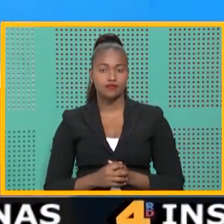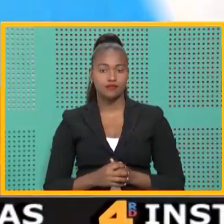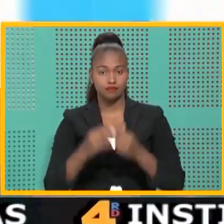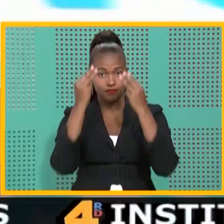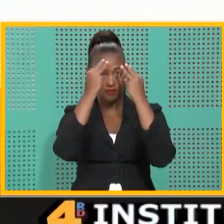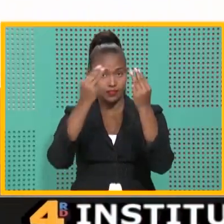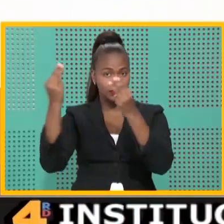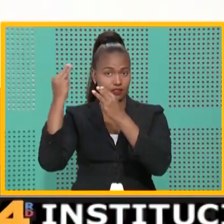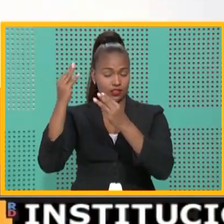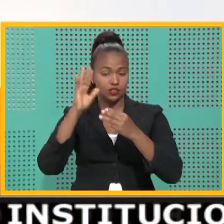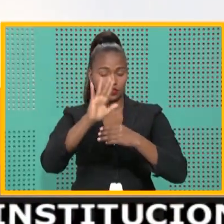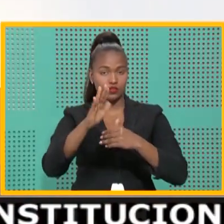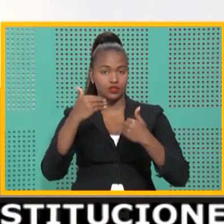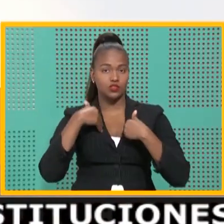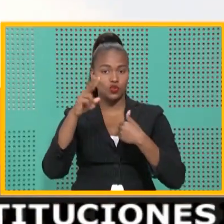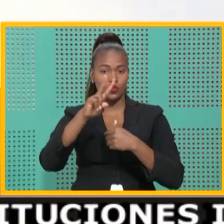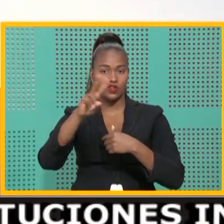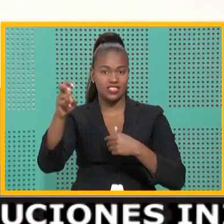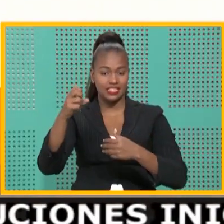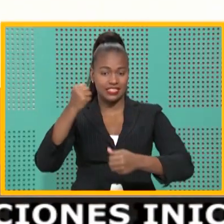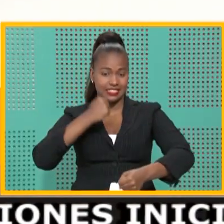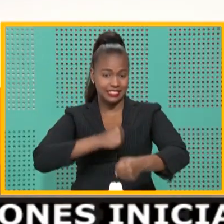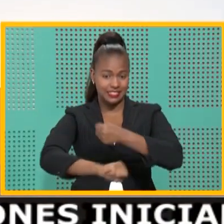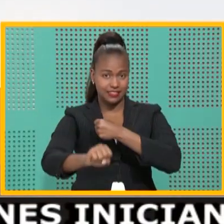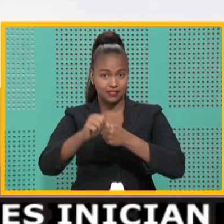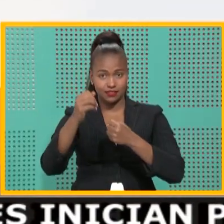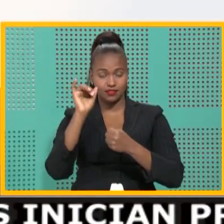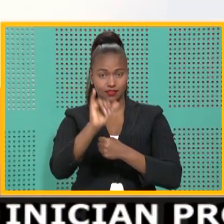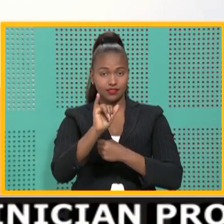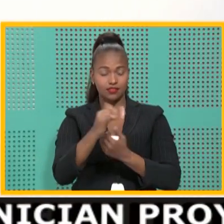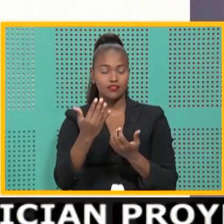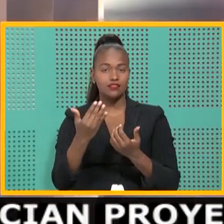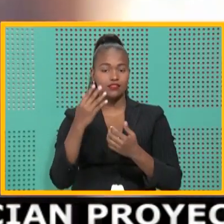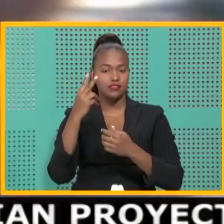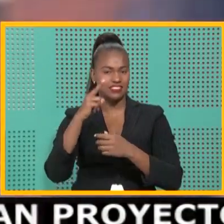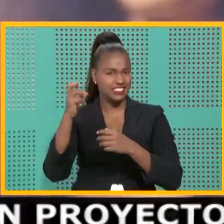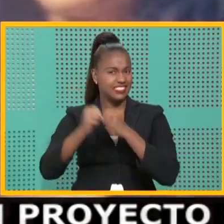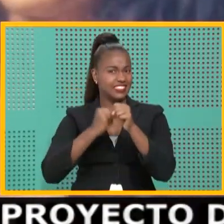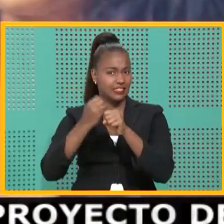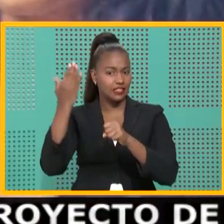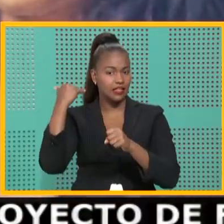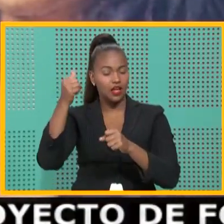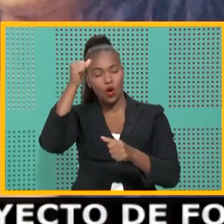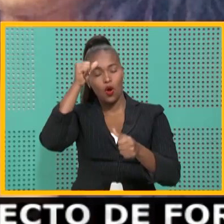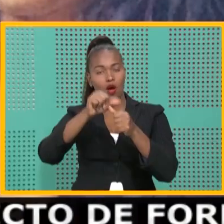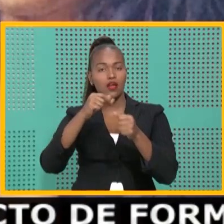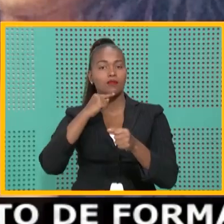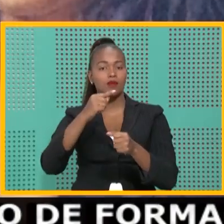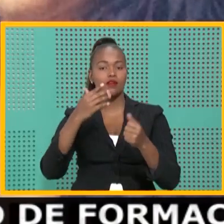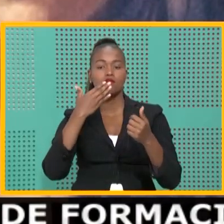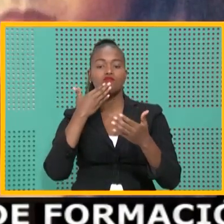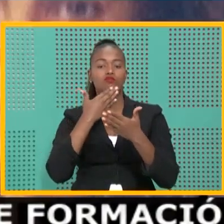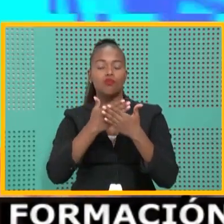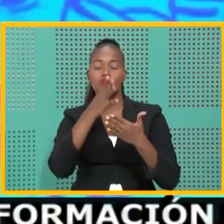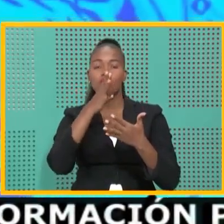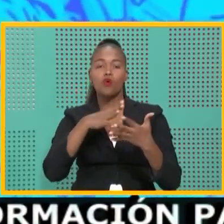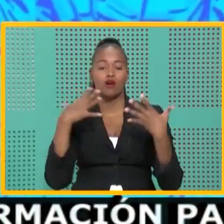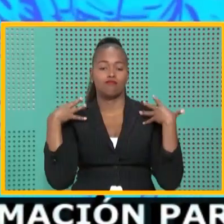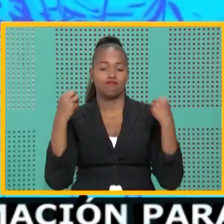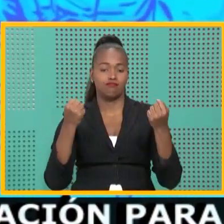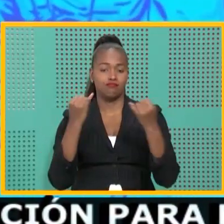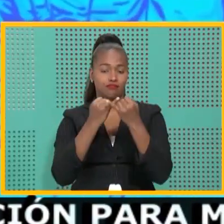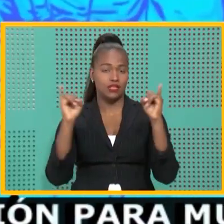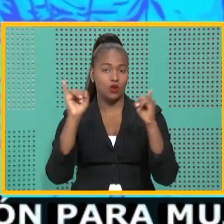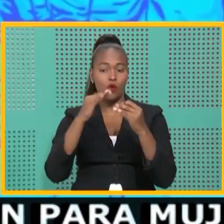conmemoración del 200 aniversario de su natalicio, la recordamos por ser una mujer de nuestra independencia y gracias a sus